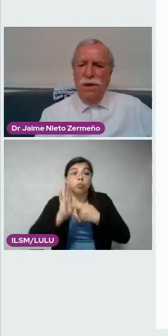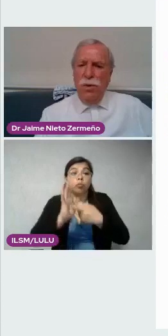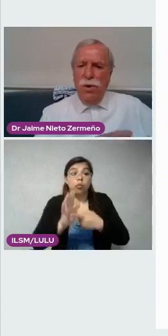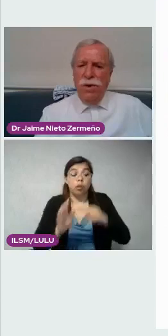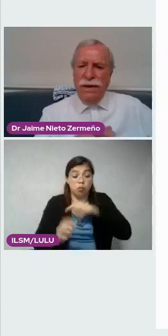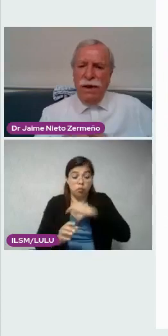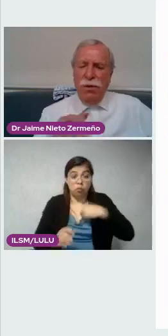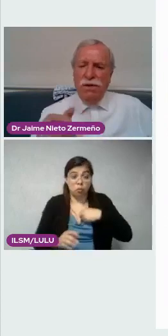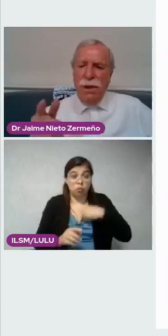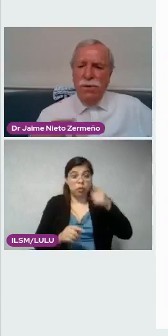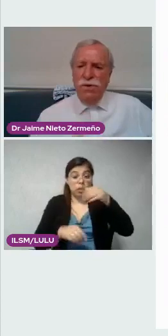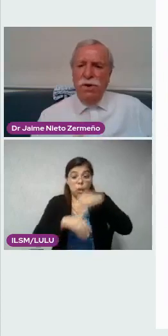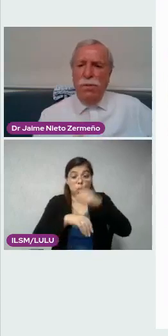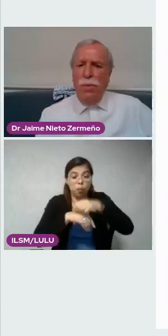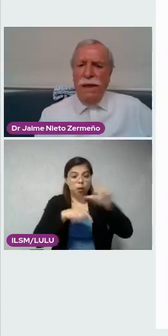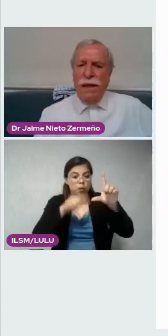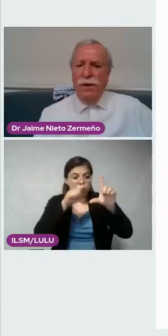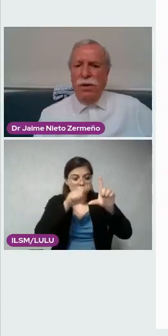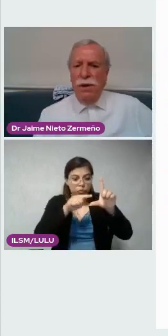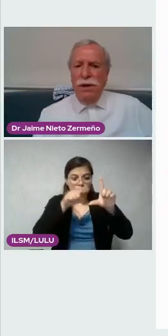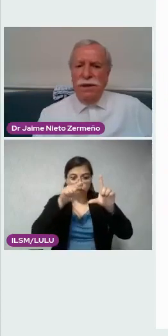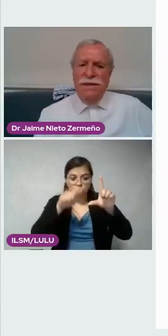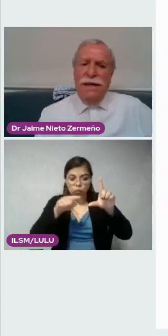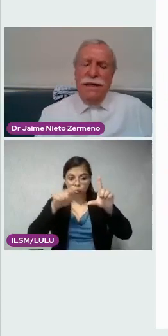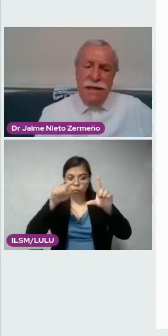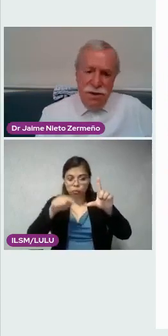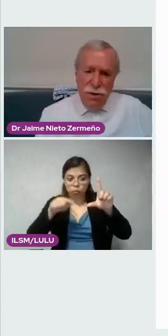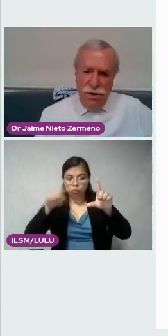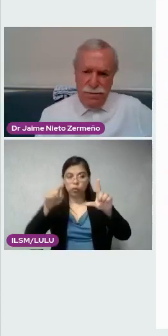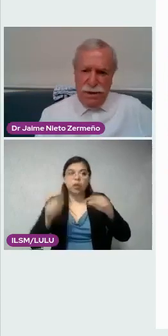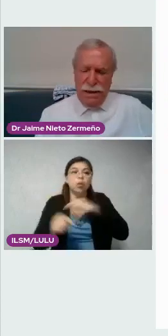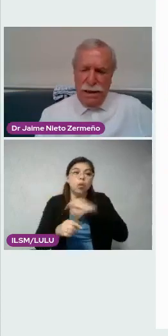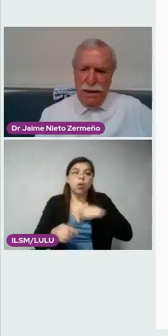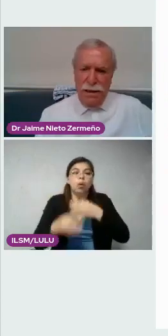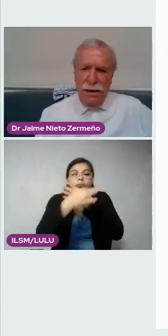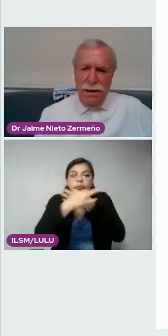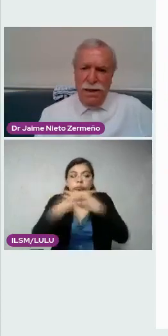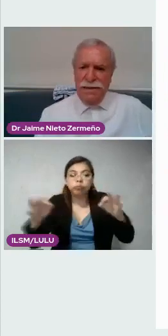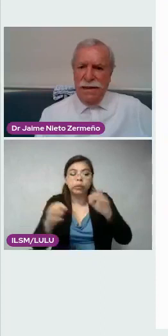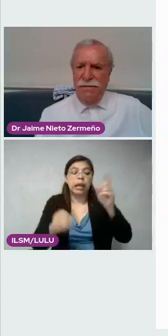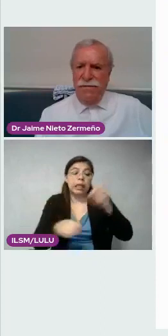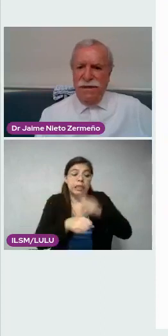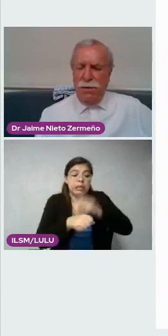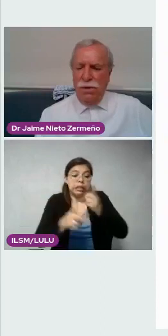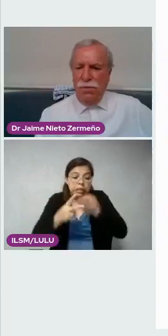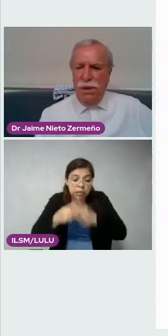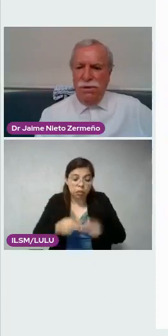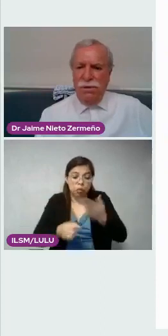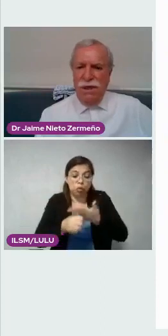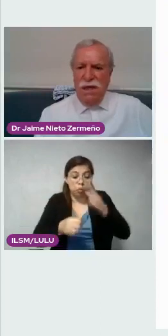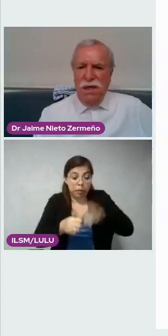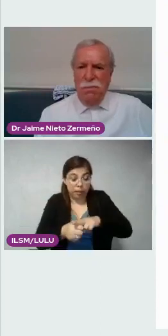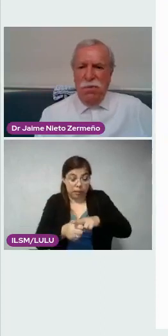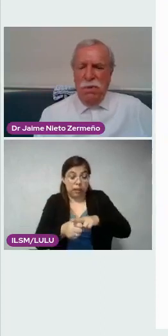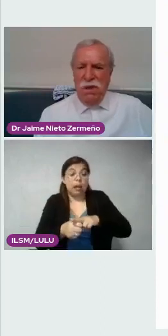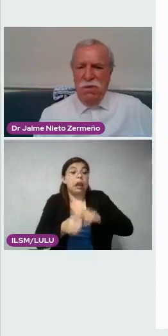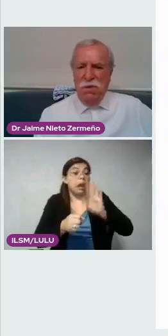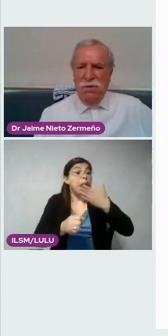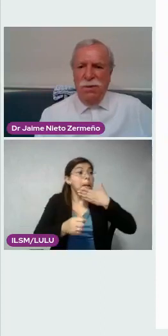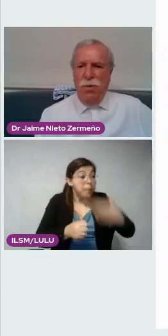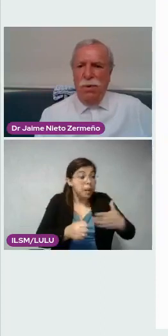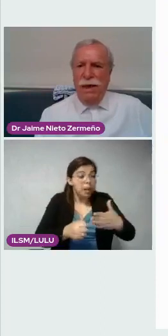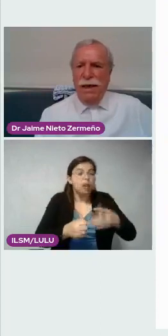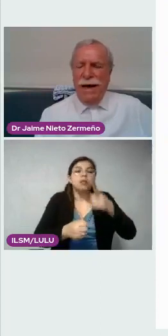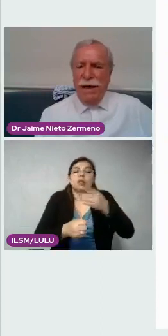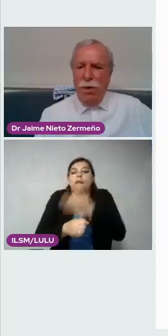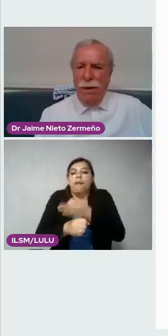tenido. Es el número de artículos que hemos ido publicando desde el inicio del hospital hasta la fecha. Entonces, en promedio